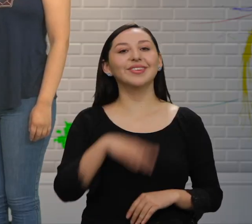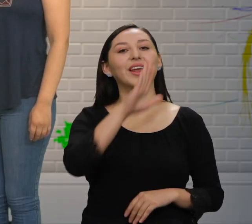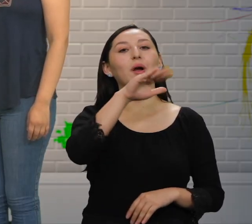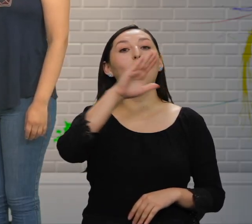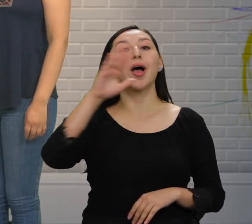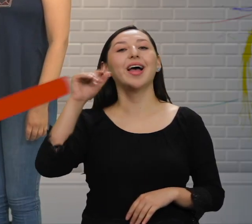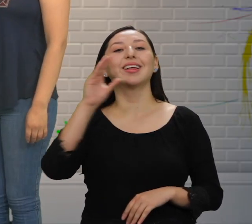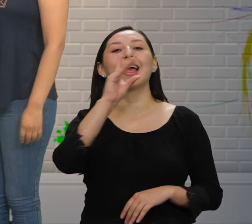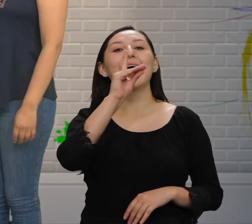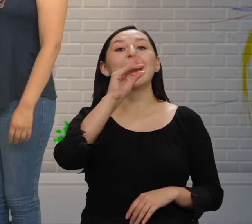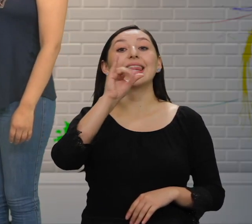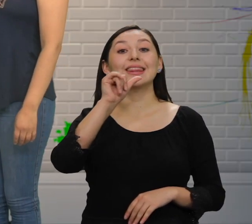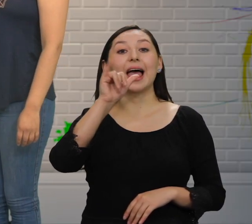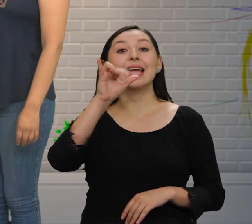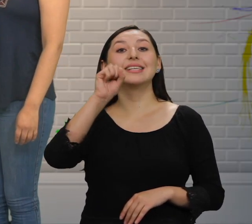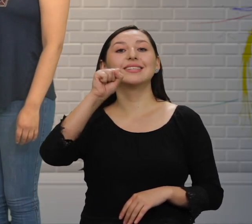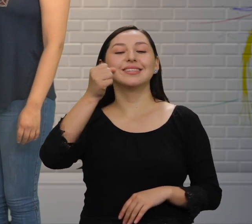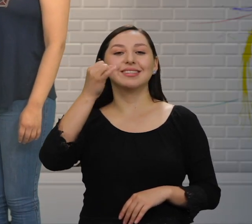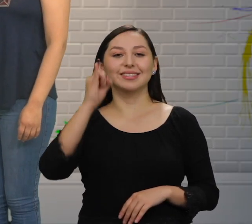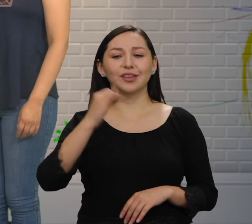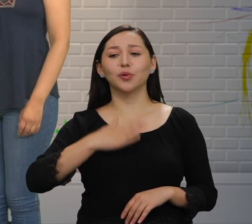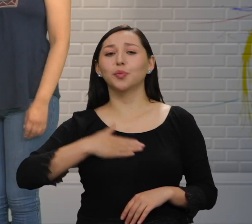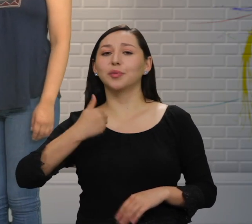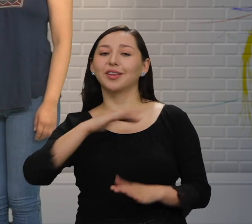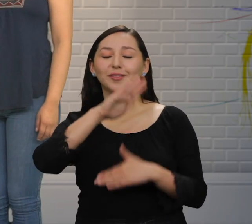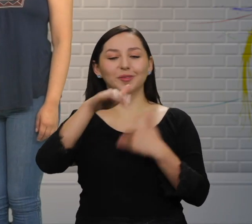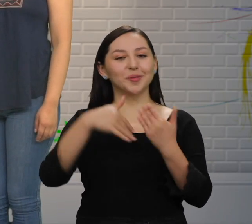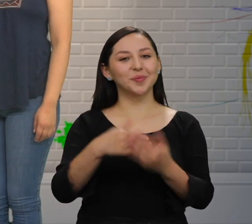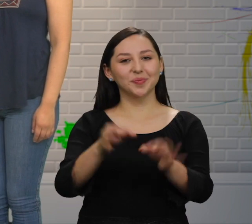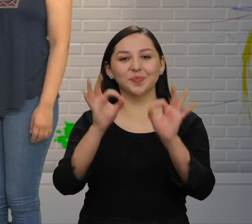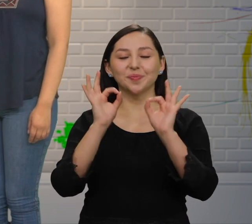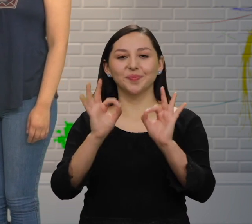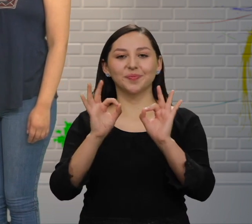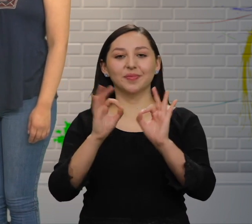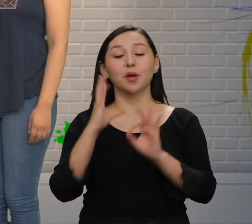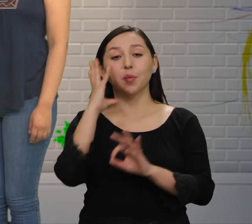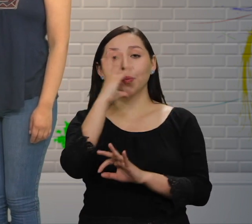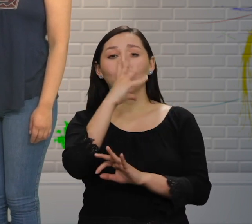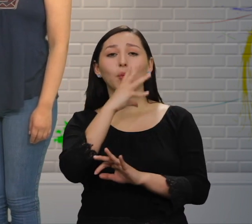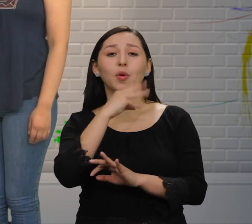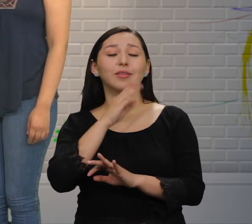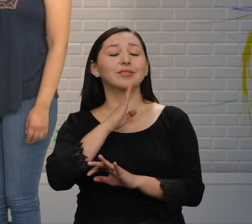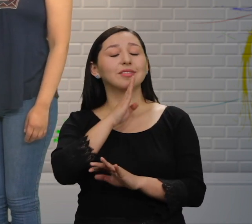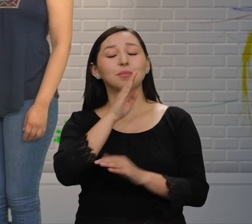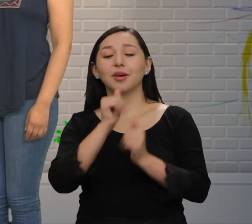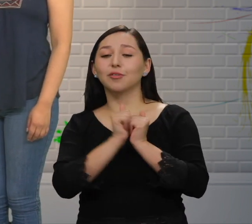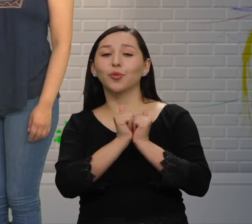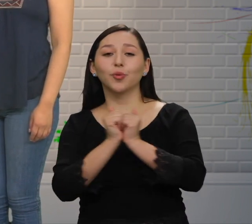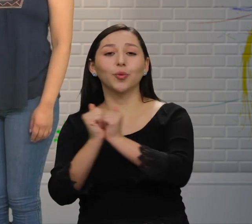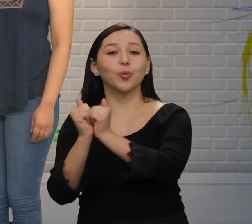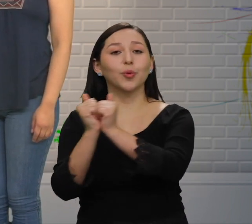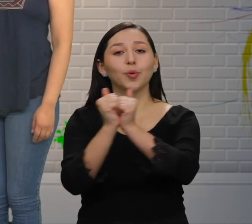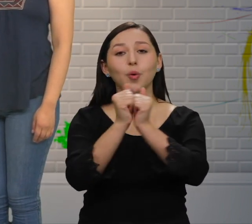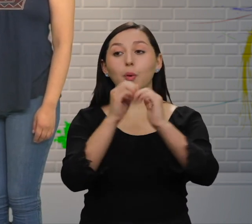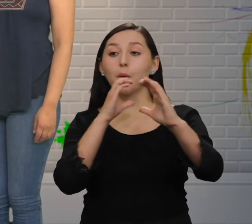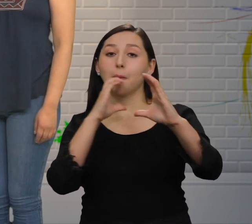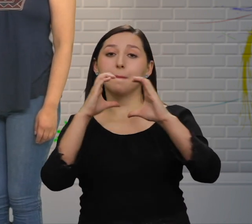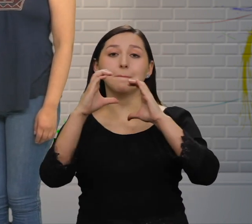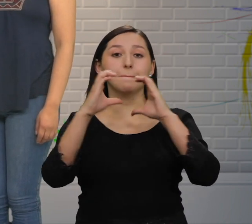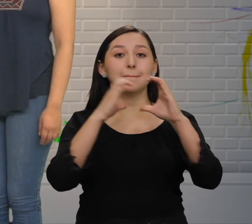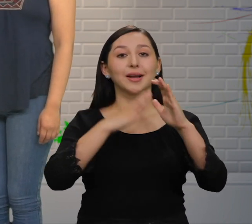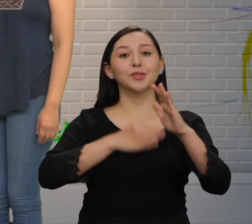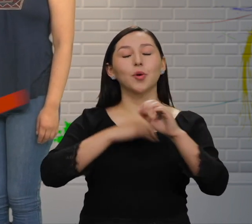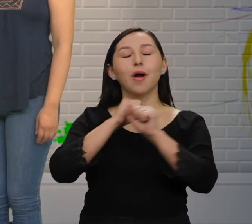¡Hola, Daisy! ¡Hola, Pancho! ¿Cómo estás? Estoy muy bien ¡Qué chévere siempre es poder conversar contigo! Cada vez que